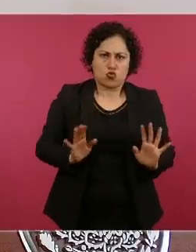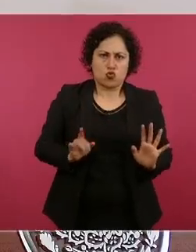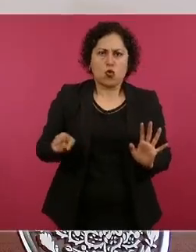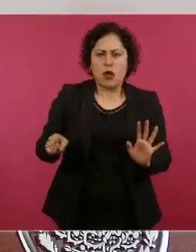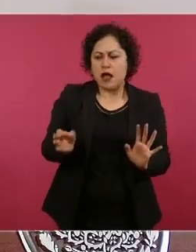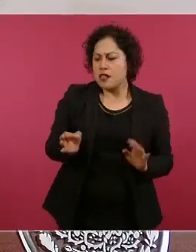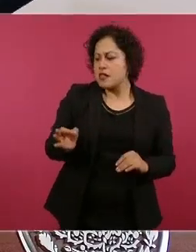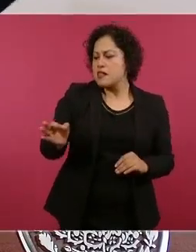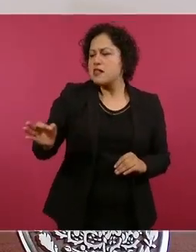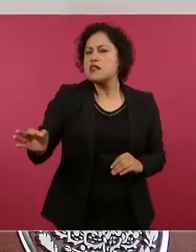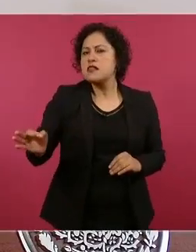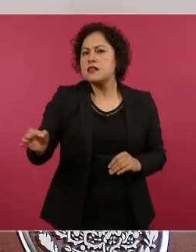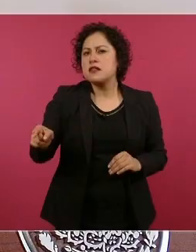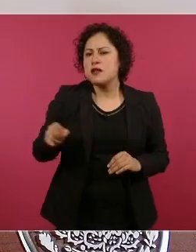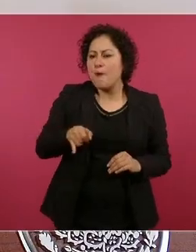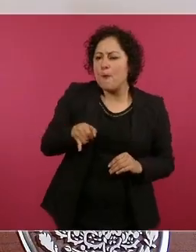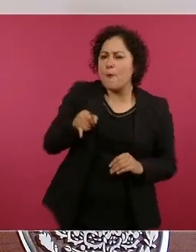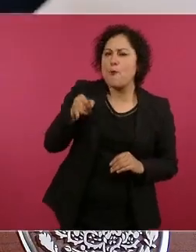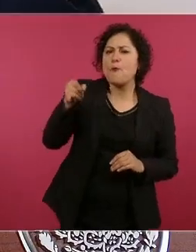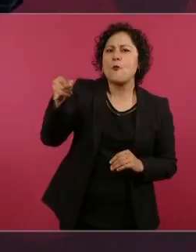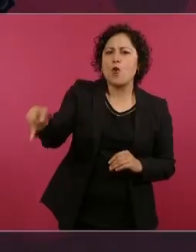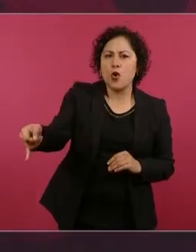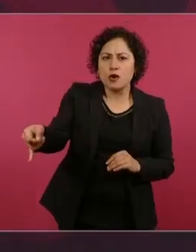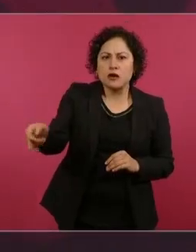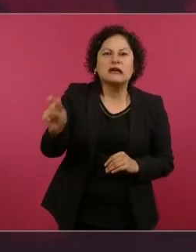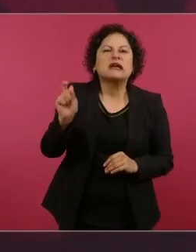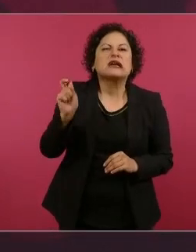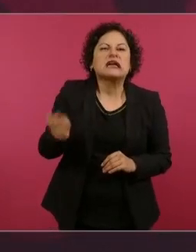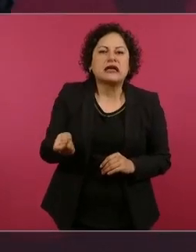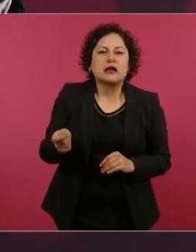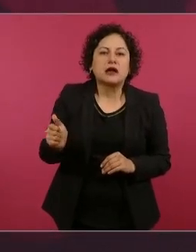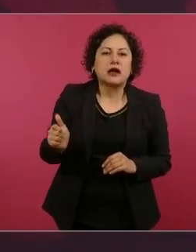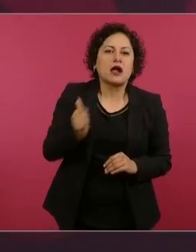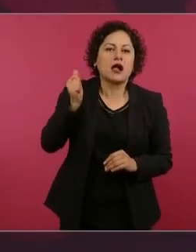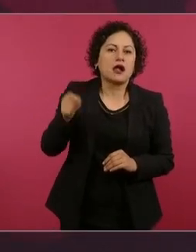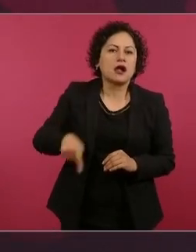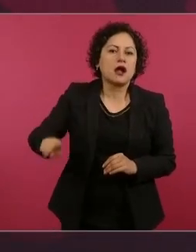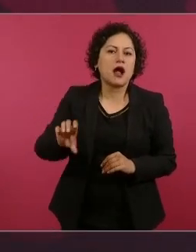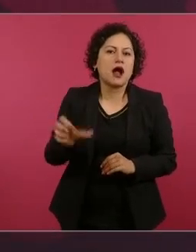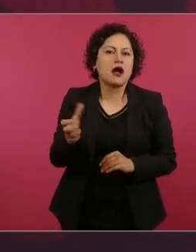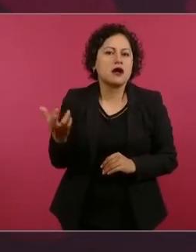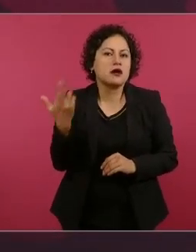Entonces, la radio jugaba un rol muy importante,